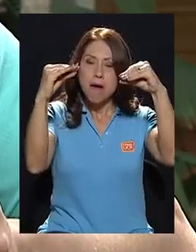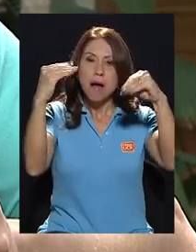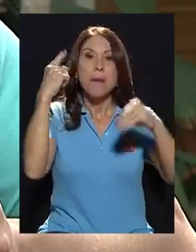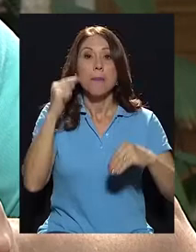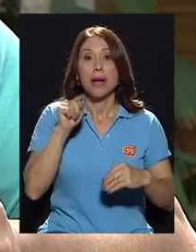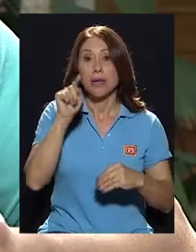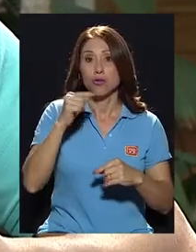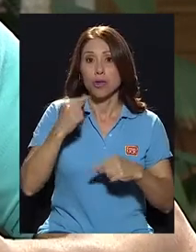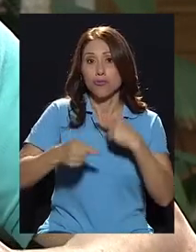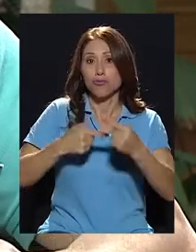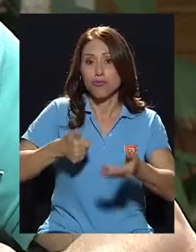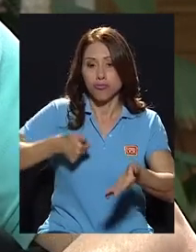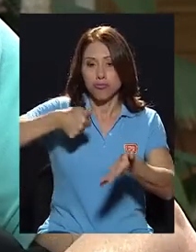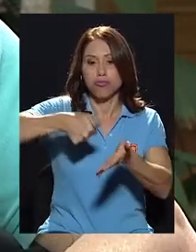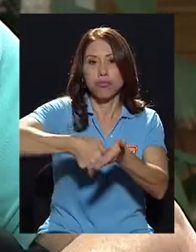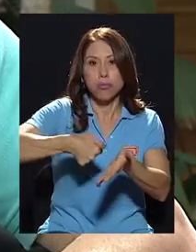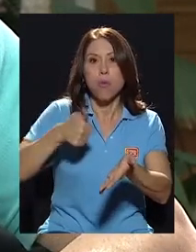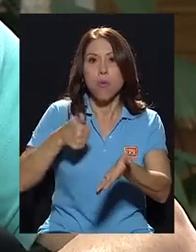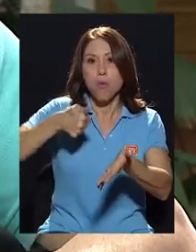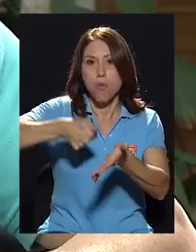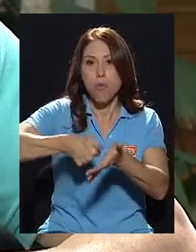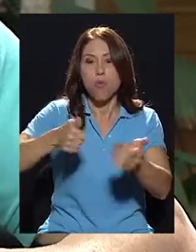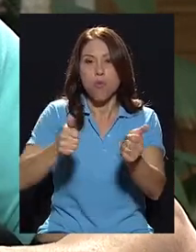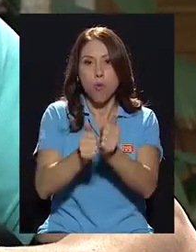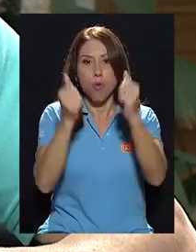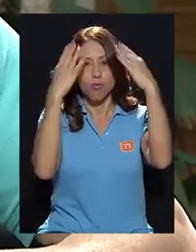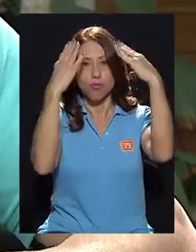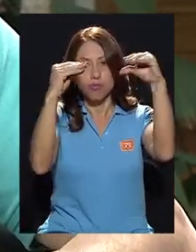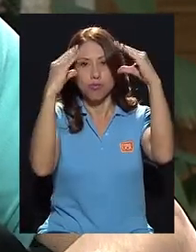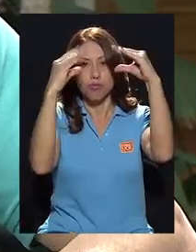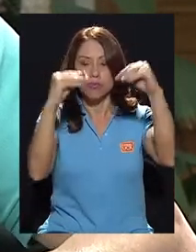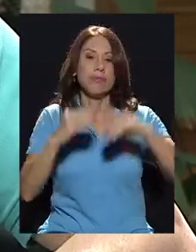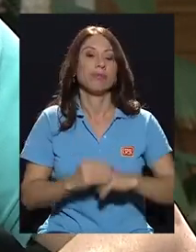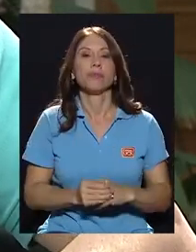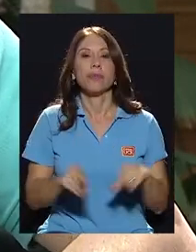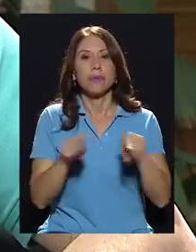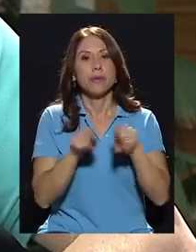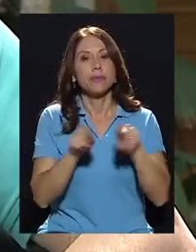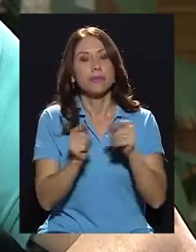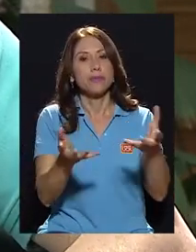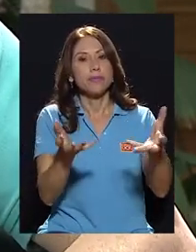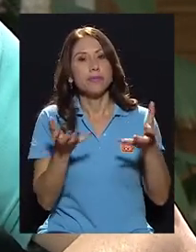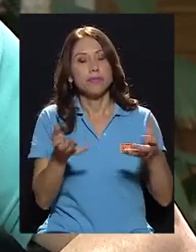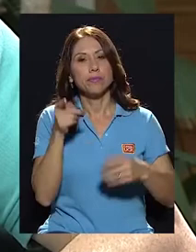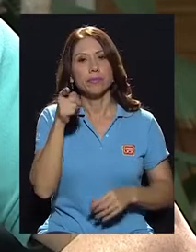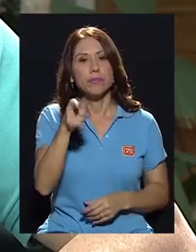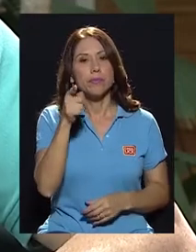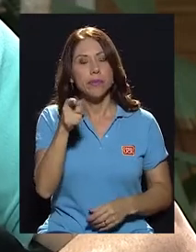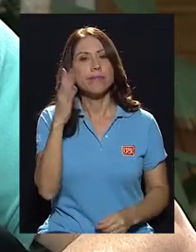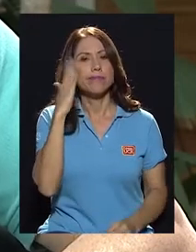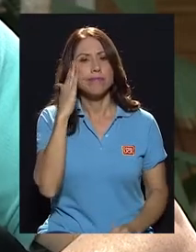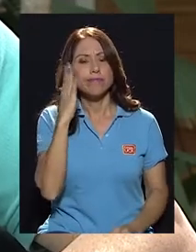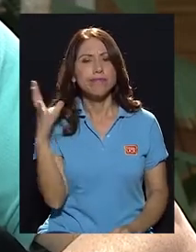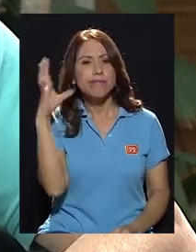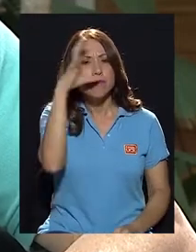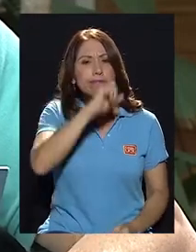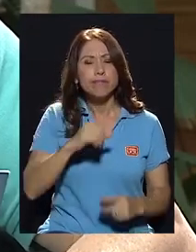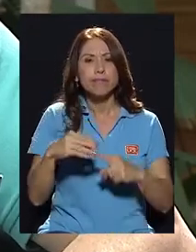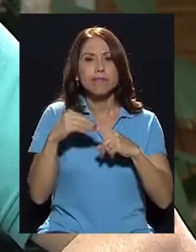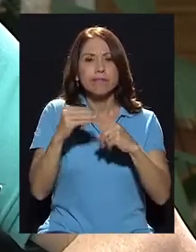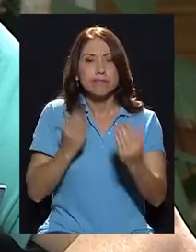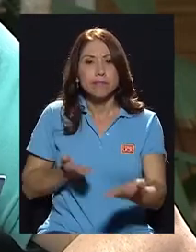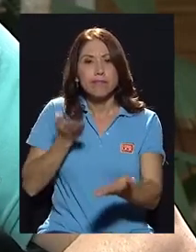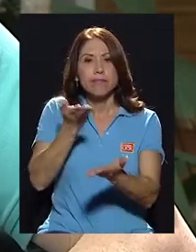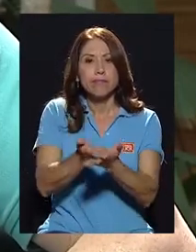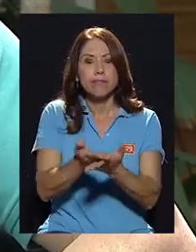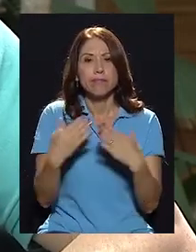su voto sea un voto informado. Queremos además que usted se entere de las principales propuestas en